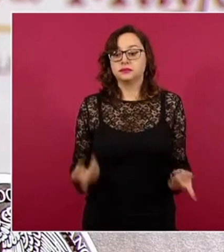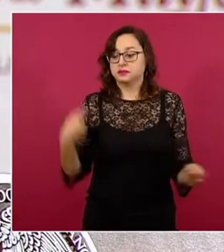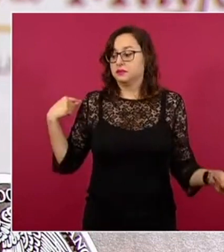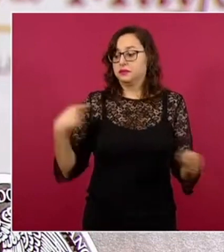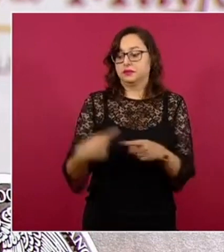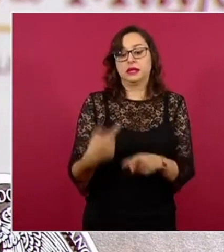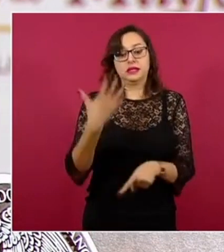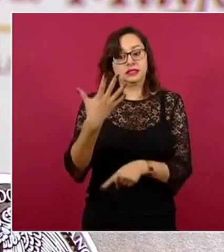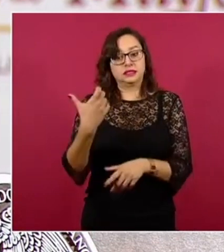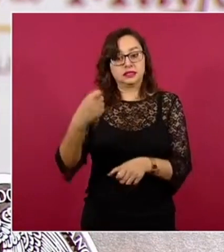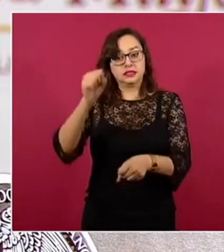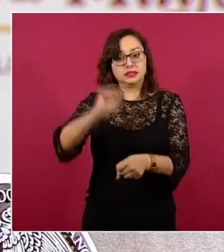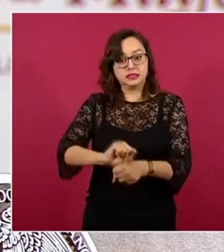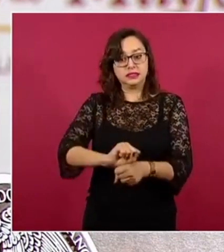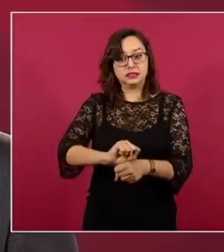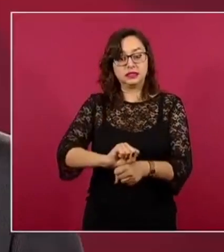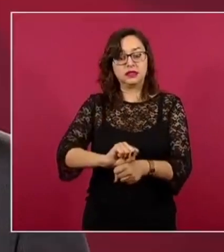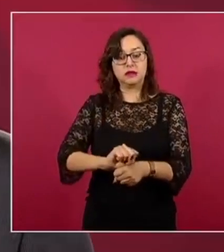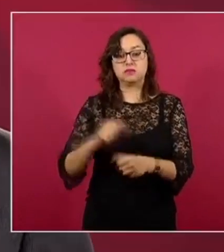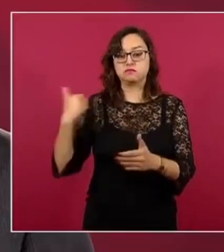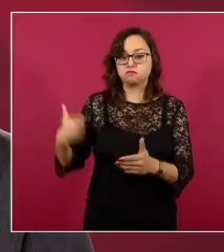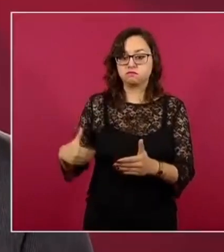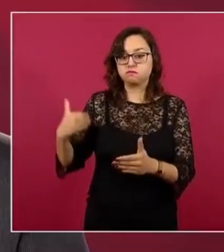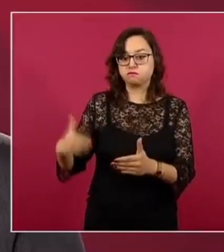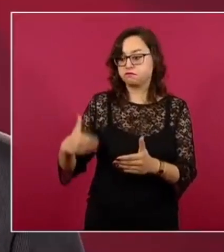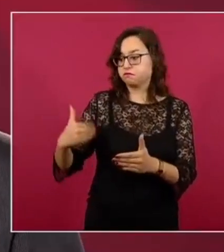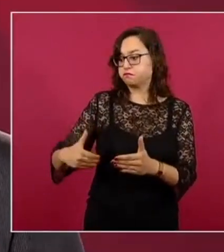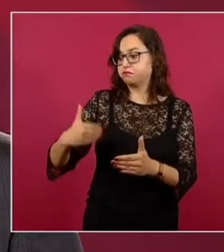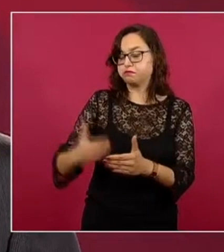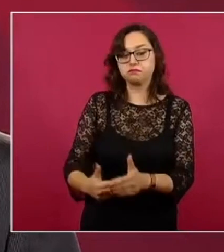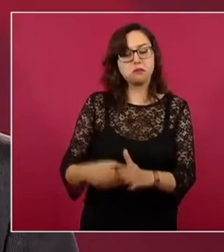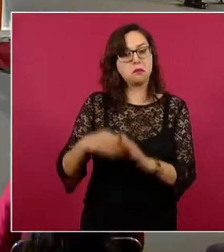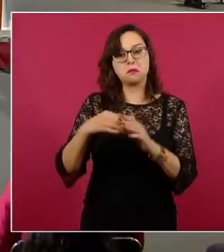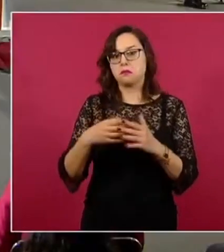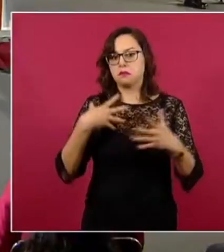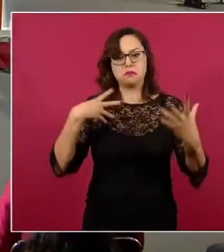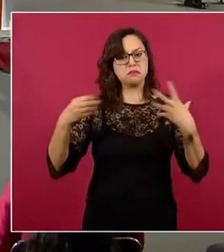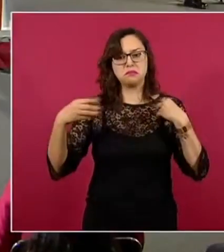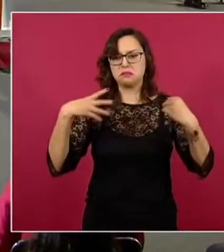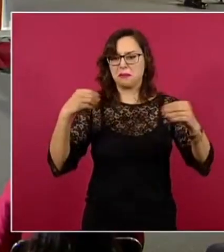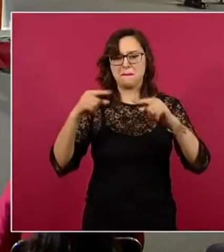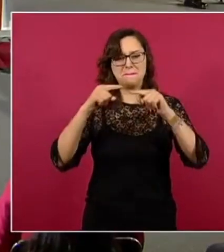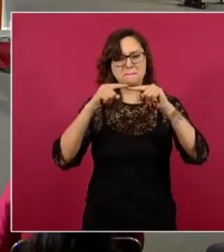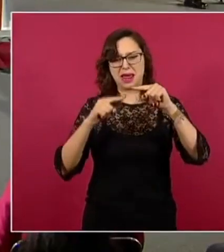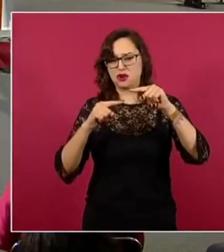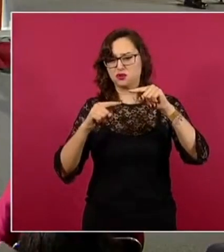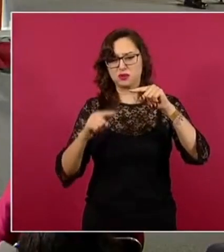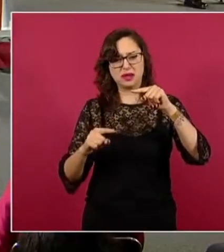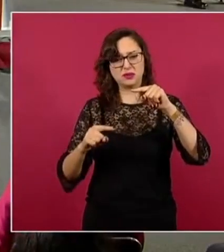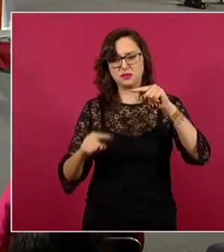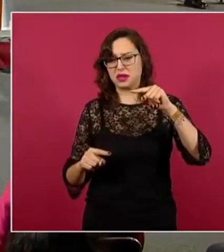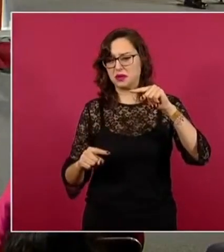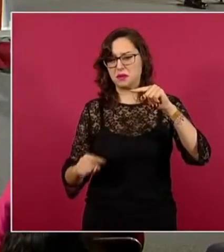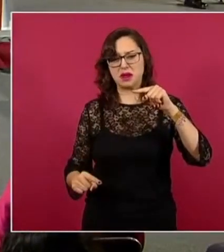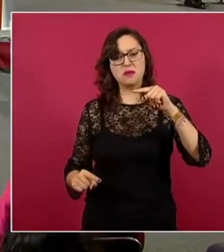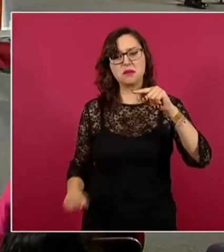como lo revelamos hace una semana, hemos tenido ya una reducción muy sostenida de la epidemia. Llevamos más